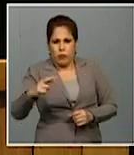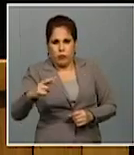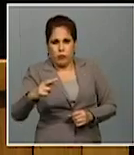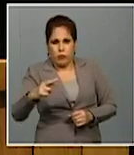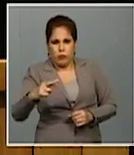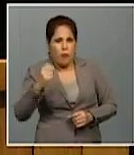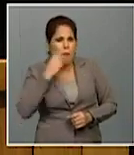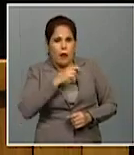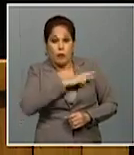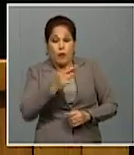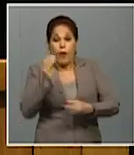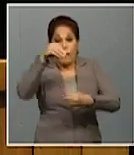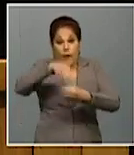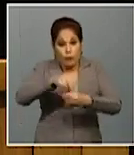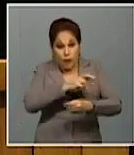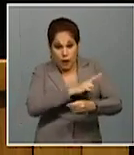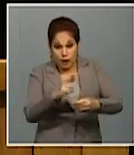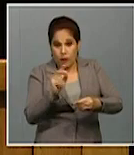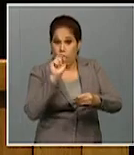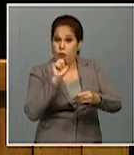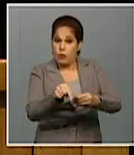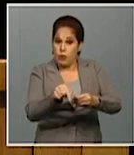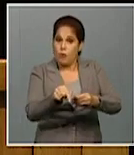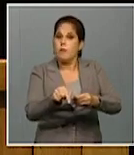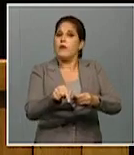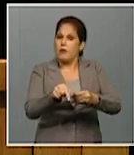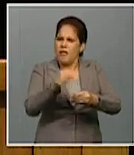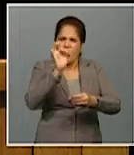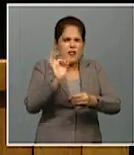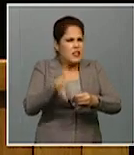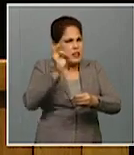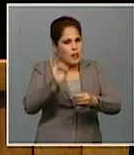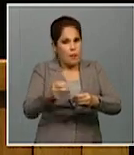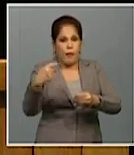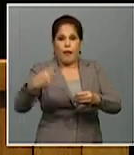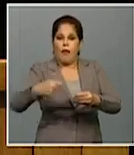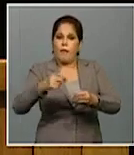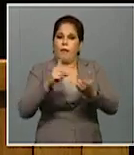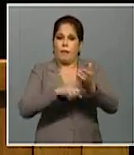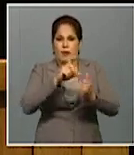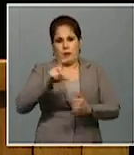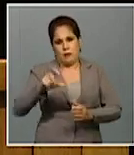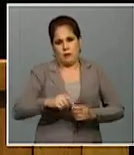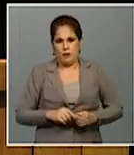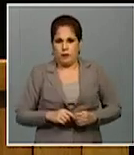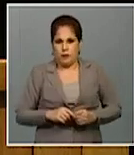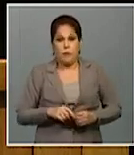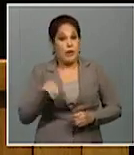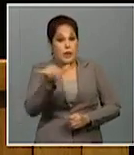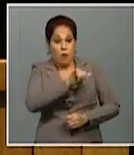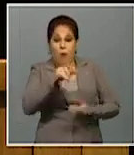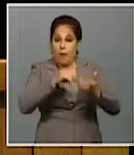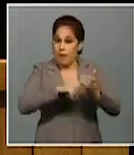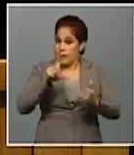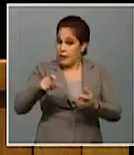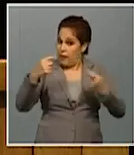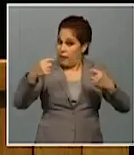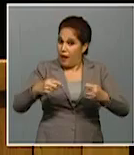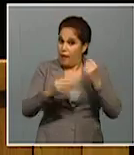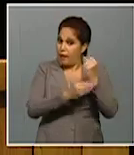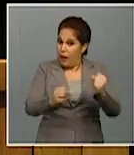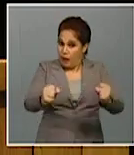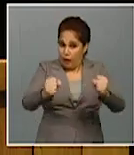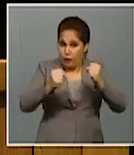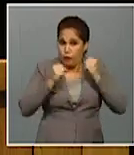dentro de la revolución es y debe ser siempre el partido, así como el partido debe ser la